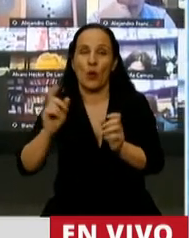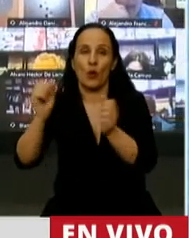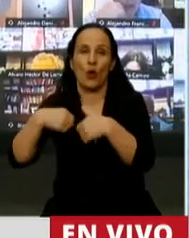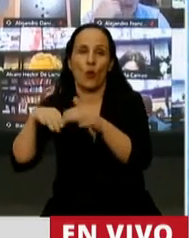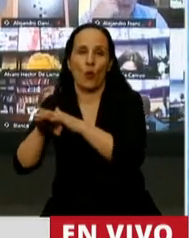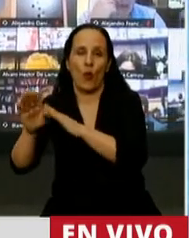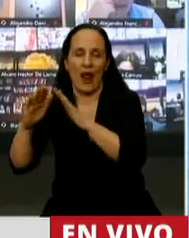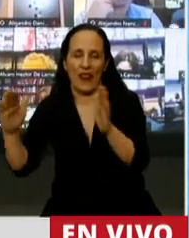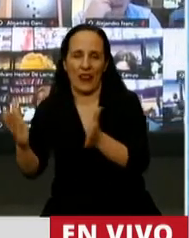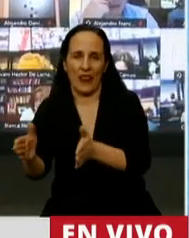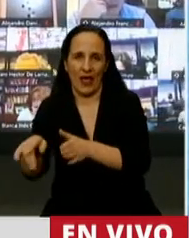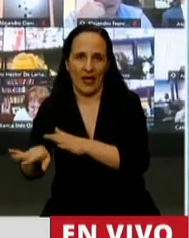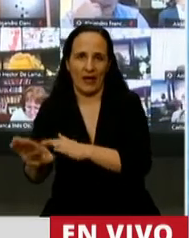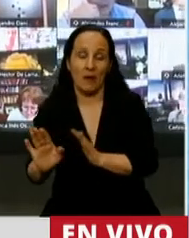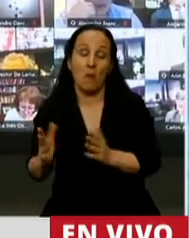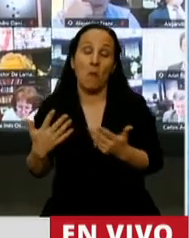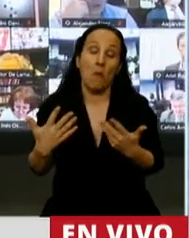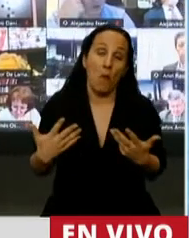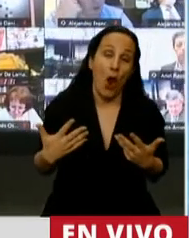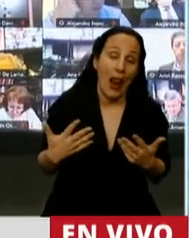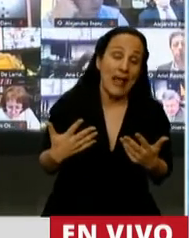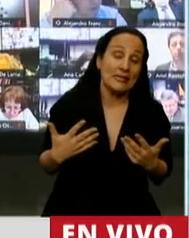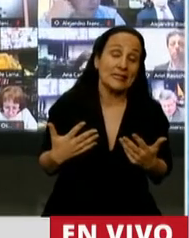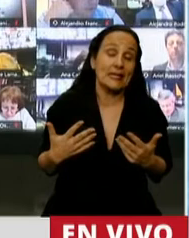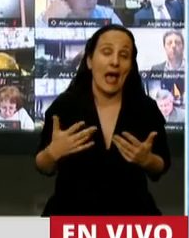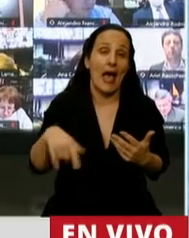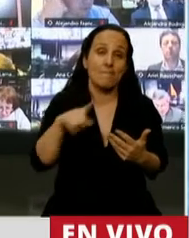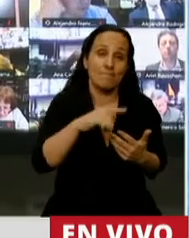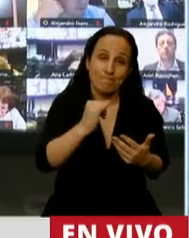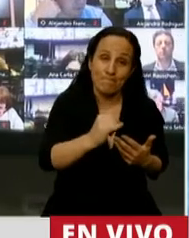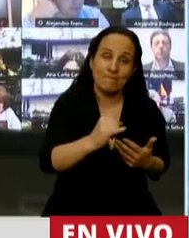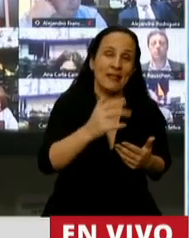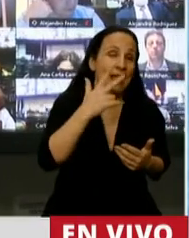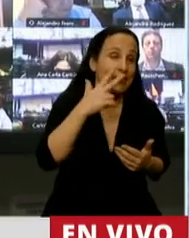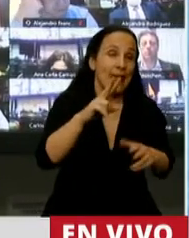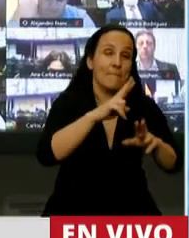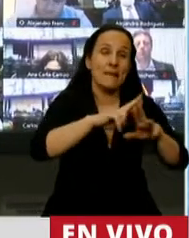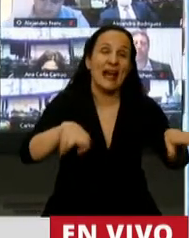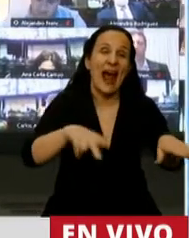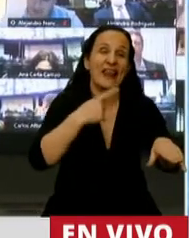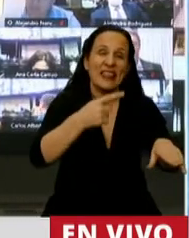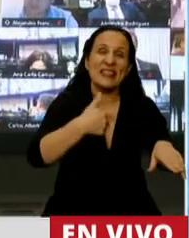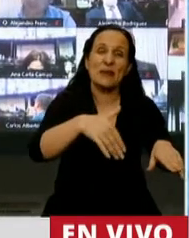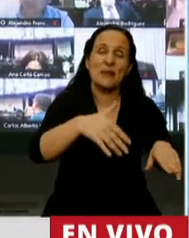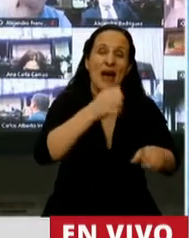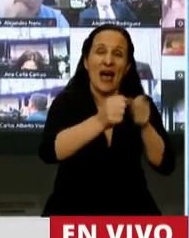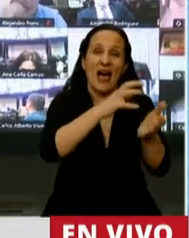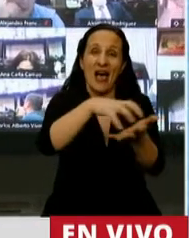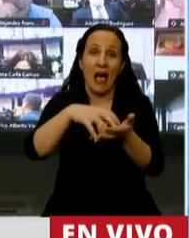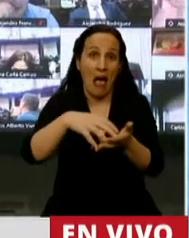galpones. Quizás porque les molesta que las recordemos los 3.000 jardines que prometieron y que nadie vio.